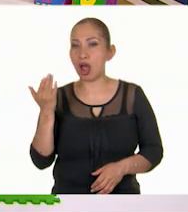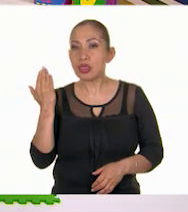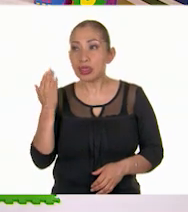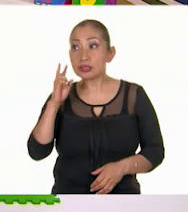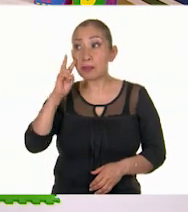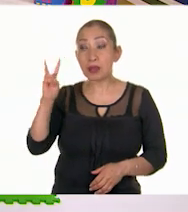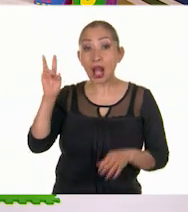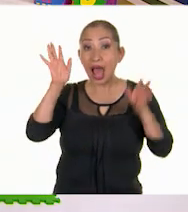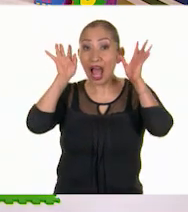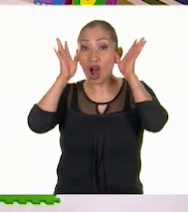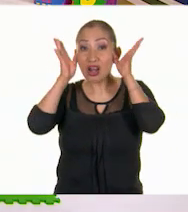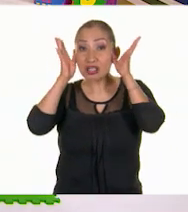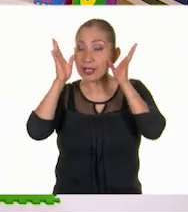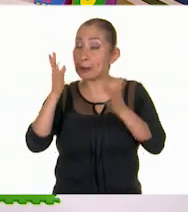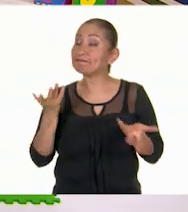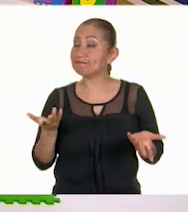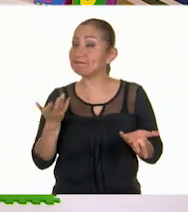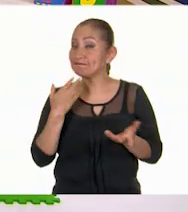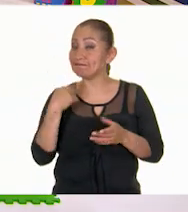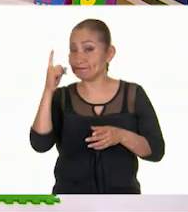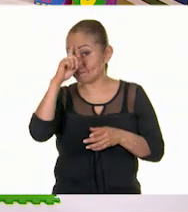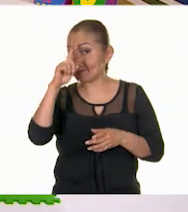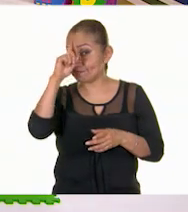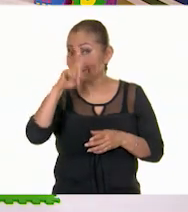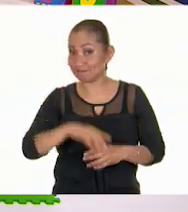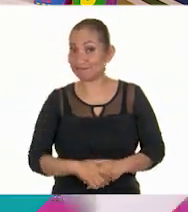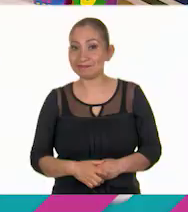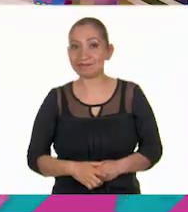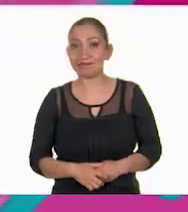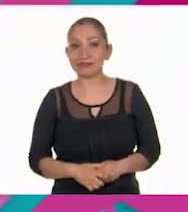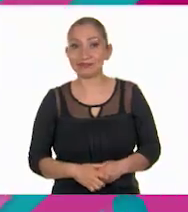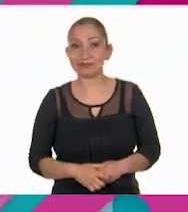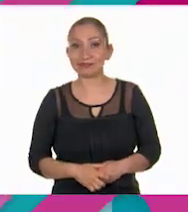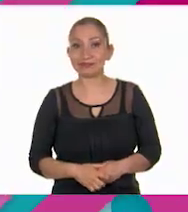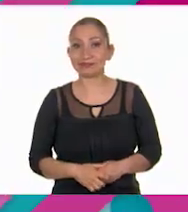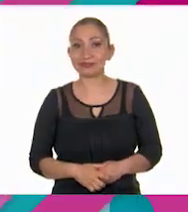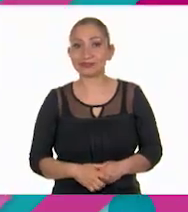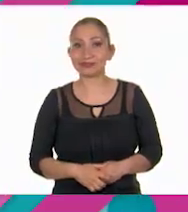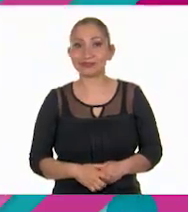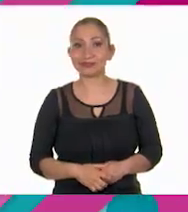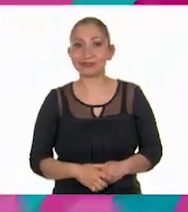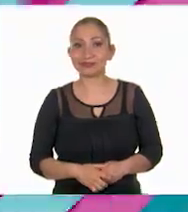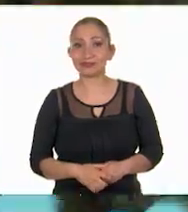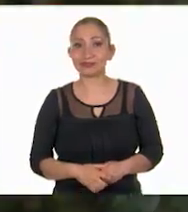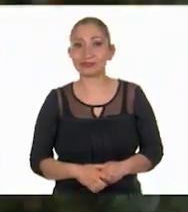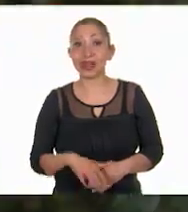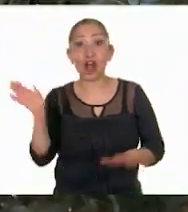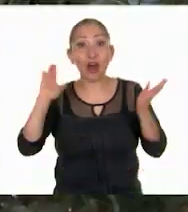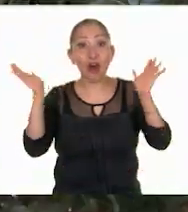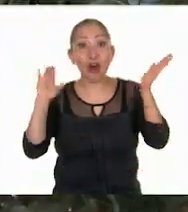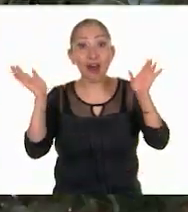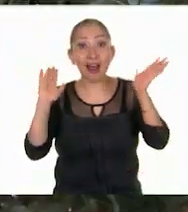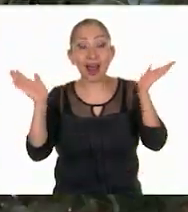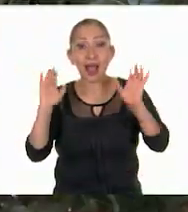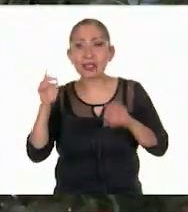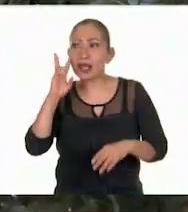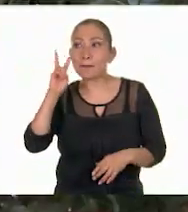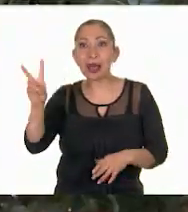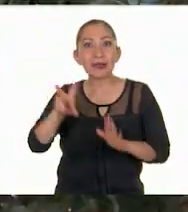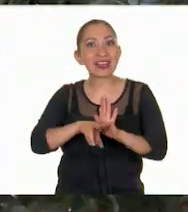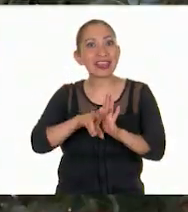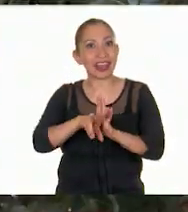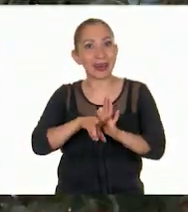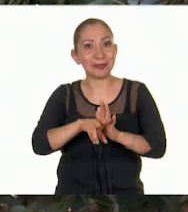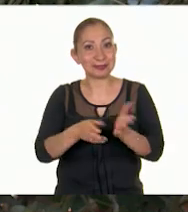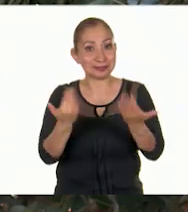¡Vamos con un ajo listo que nos va a dar una gran recomendación! ¡Seis! ¡Hola! ¡Vamos a ver el